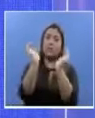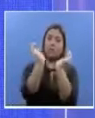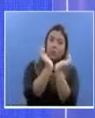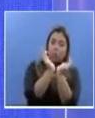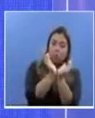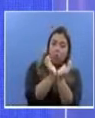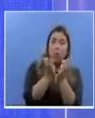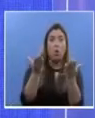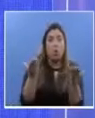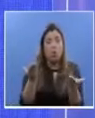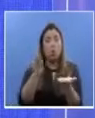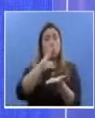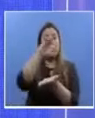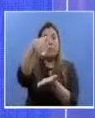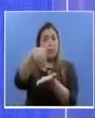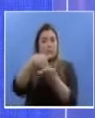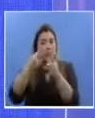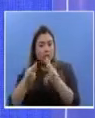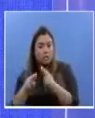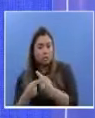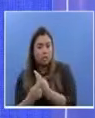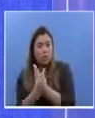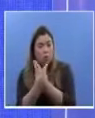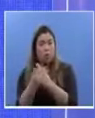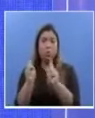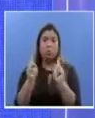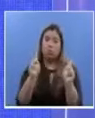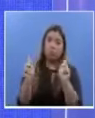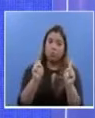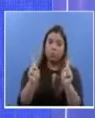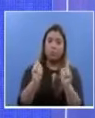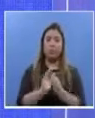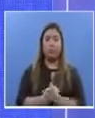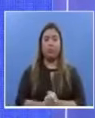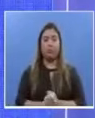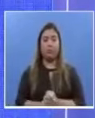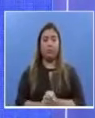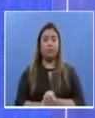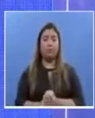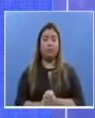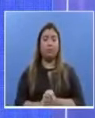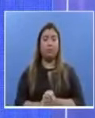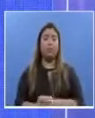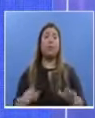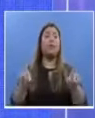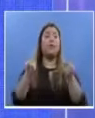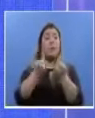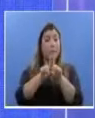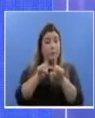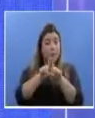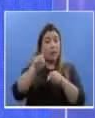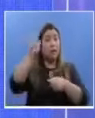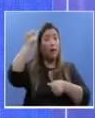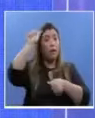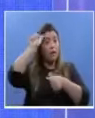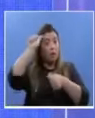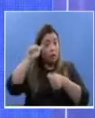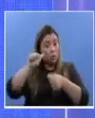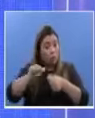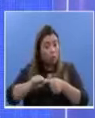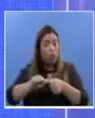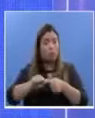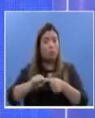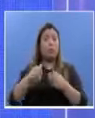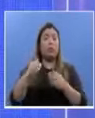del seguro social que corresponda a su área. Además, también queremos recordarle que